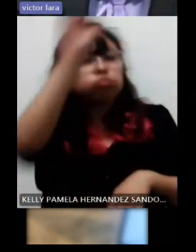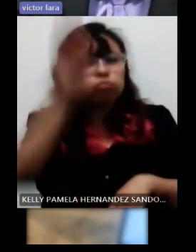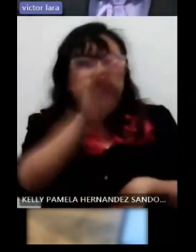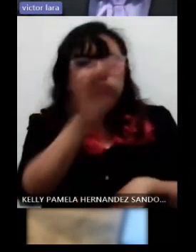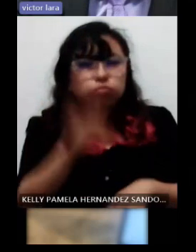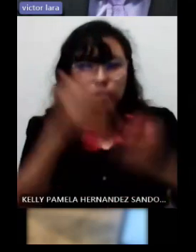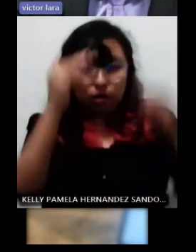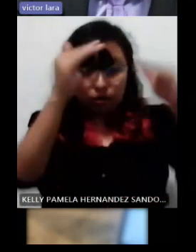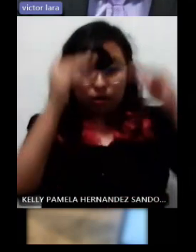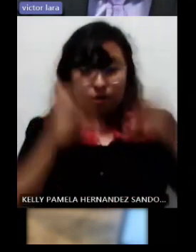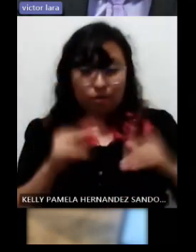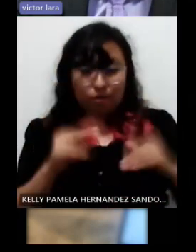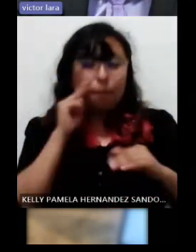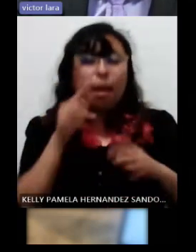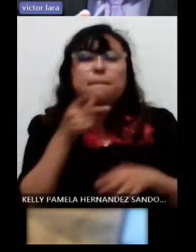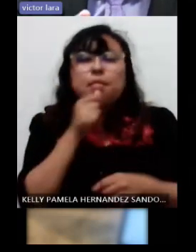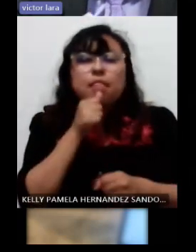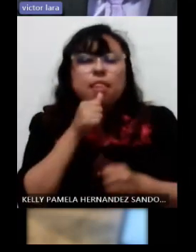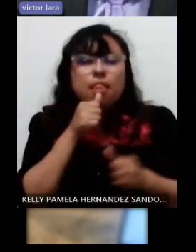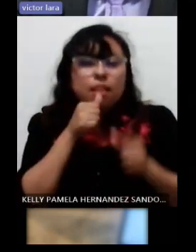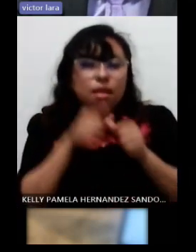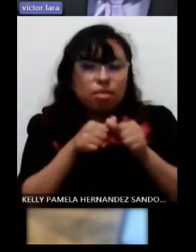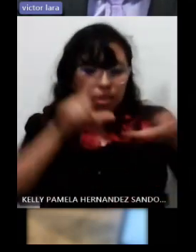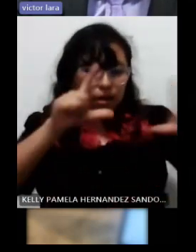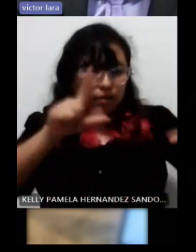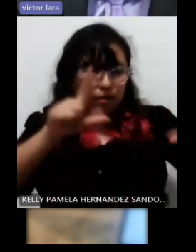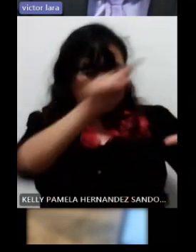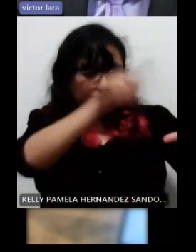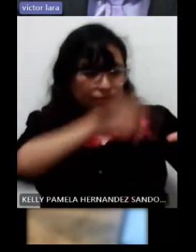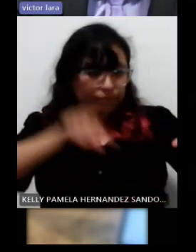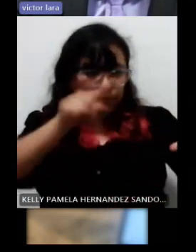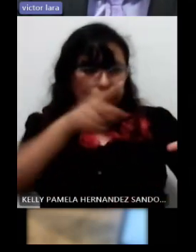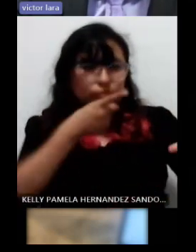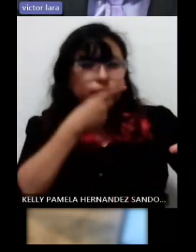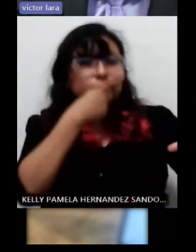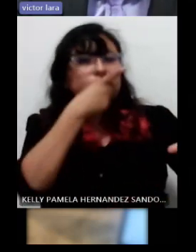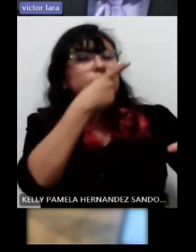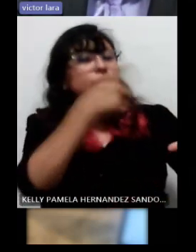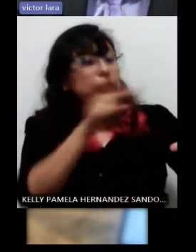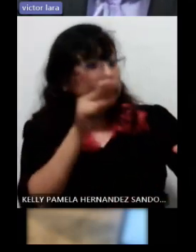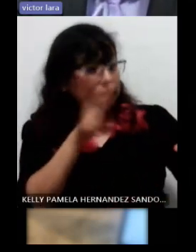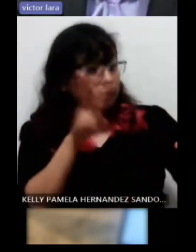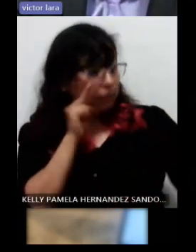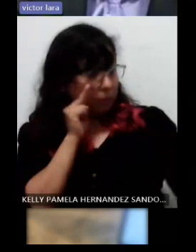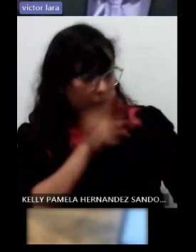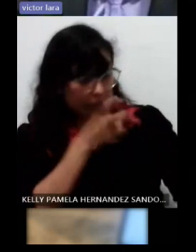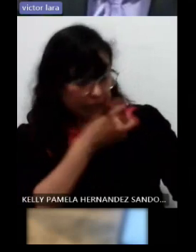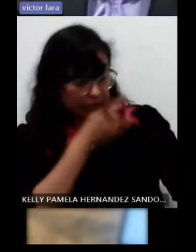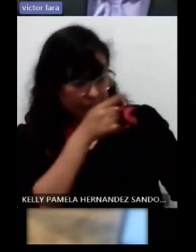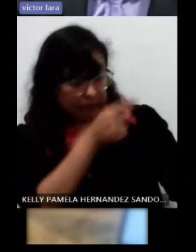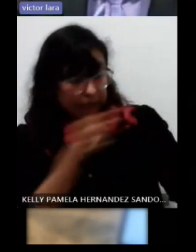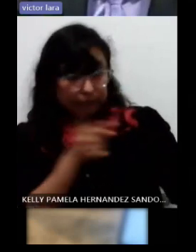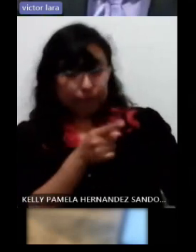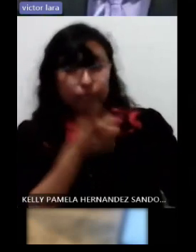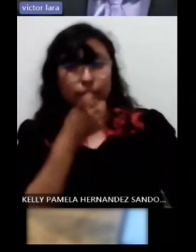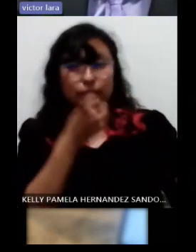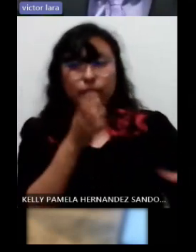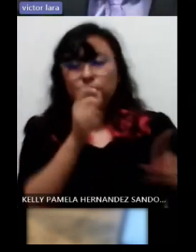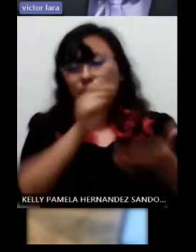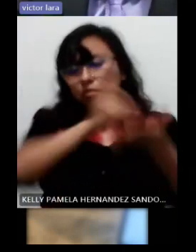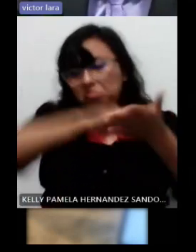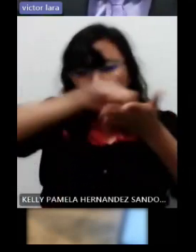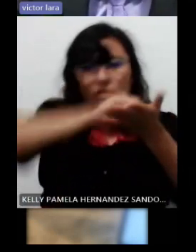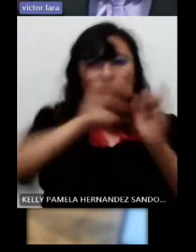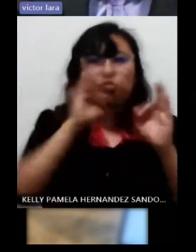que contienen unas letras y le digo de manera esencial lo que tú veas como lo veas si son garabatos, son